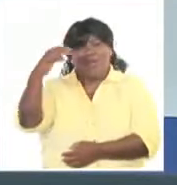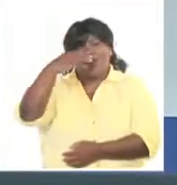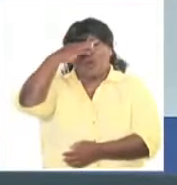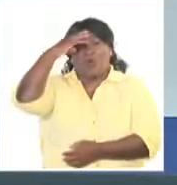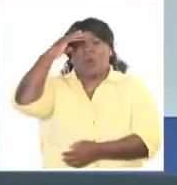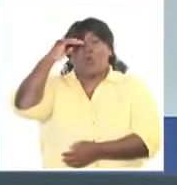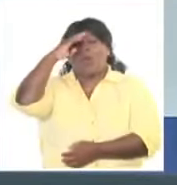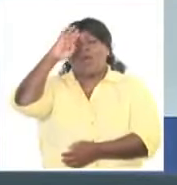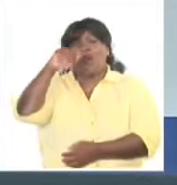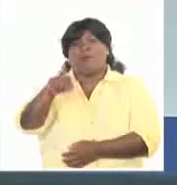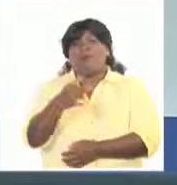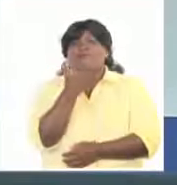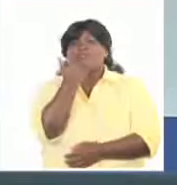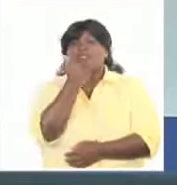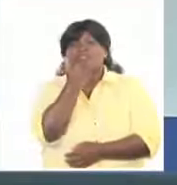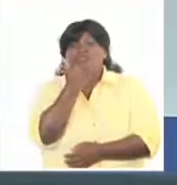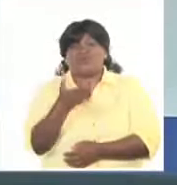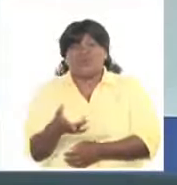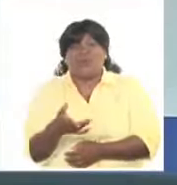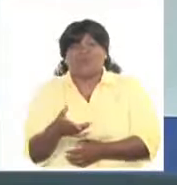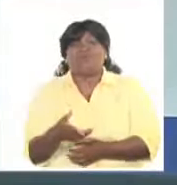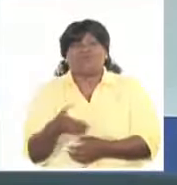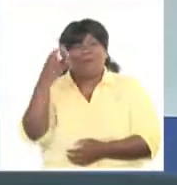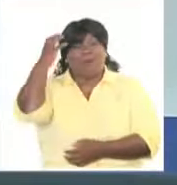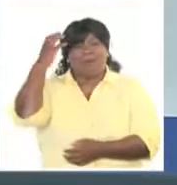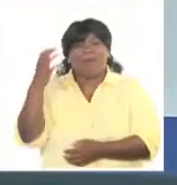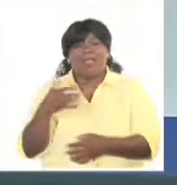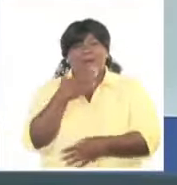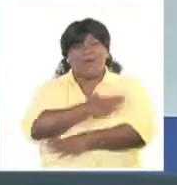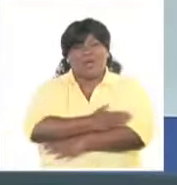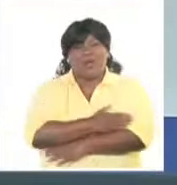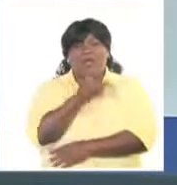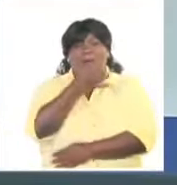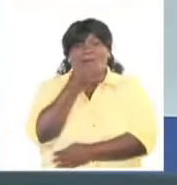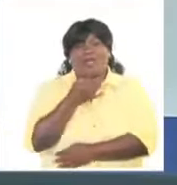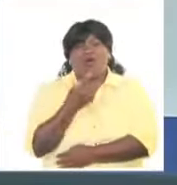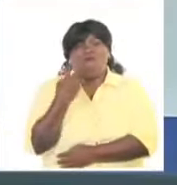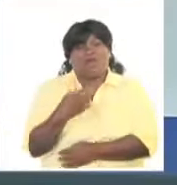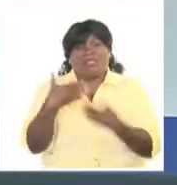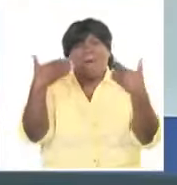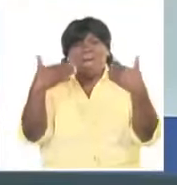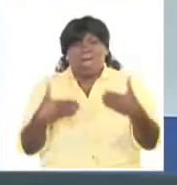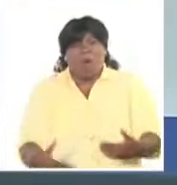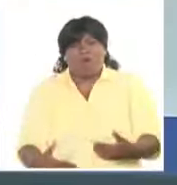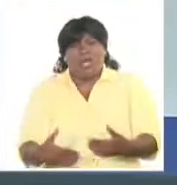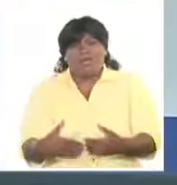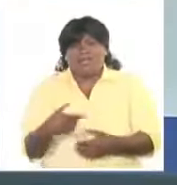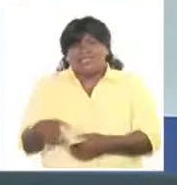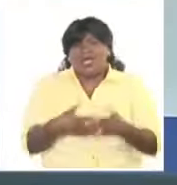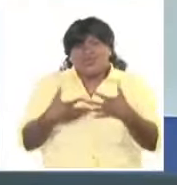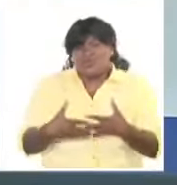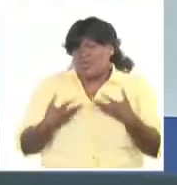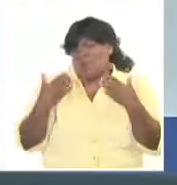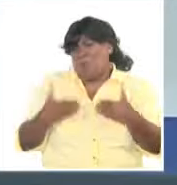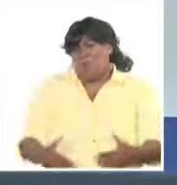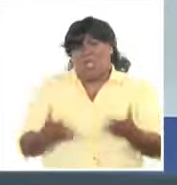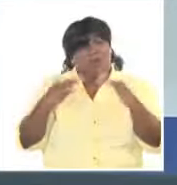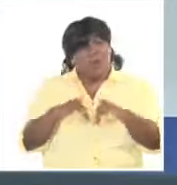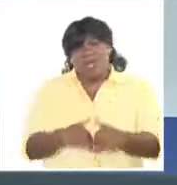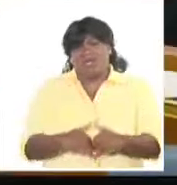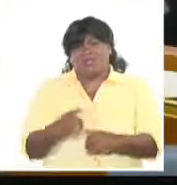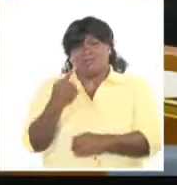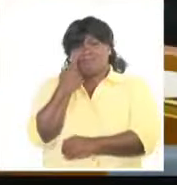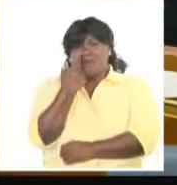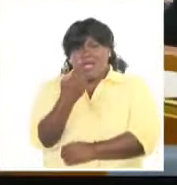del bloqueo. El diplomático antillano subrayó que carecen de moral para tratar de dar lecciones sobre derechos humanos. Escúchelo usted mismo.